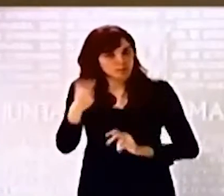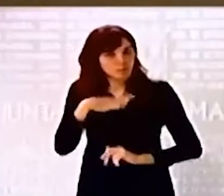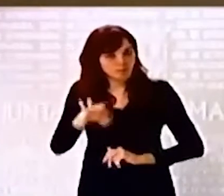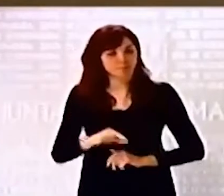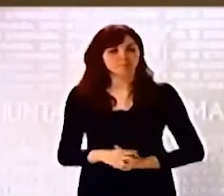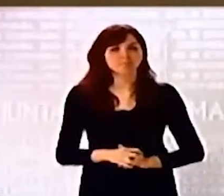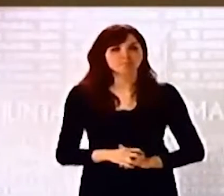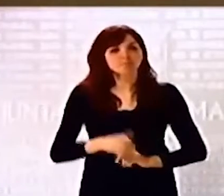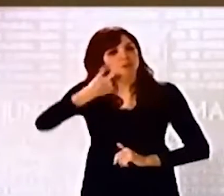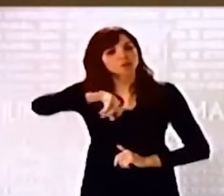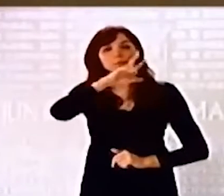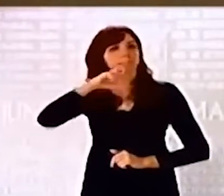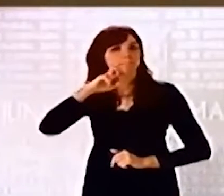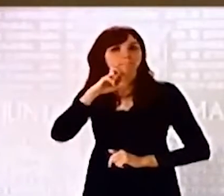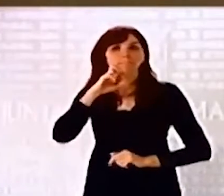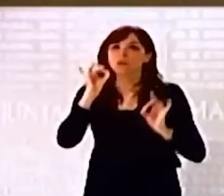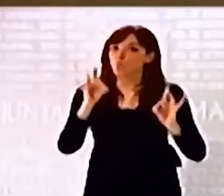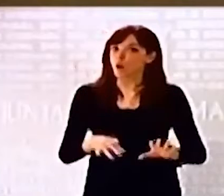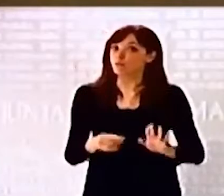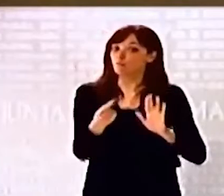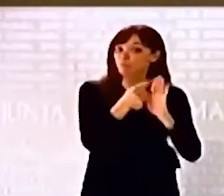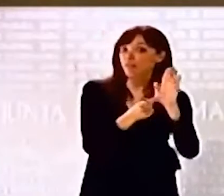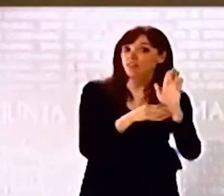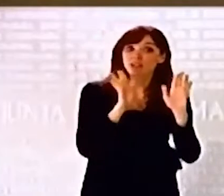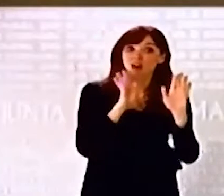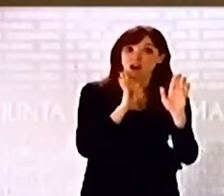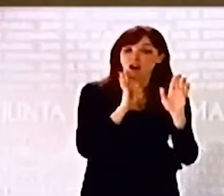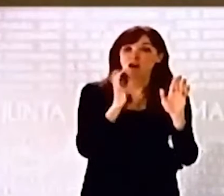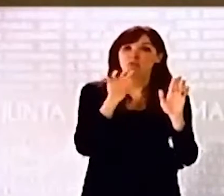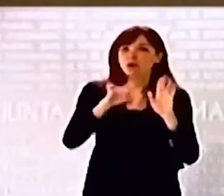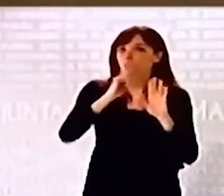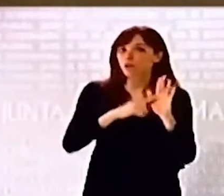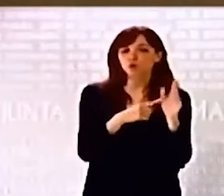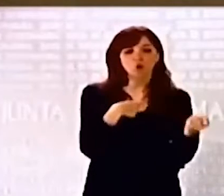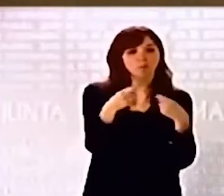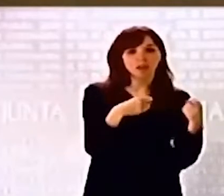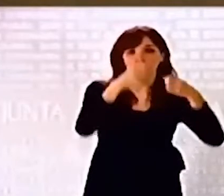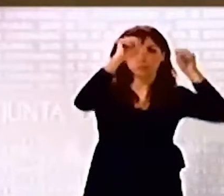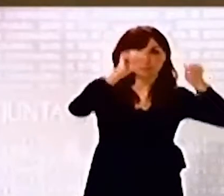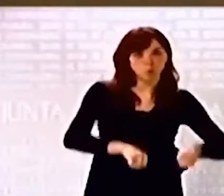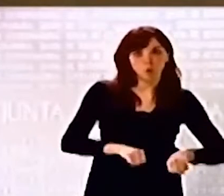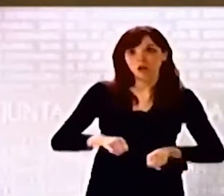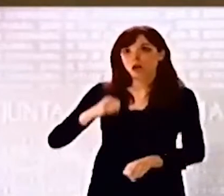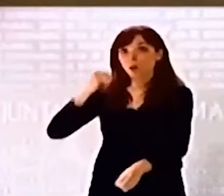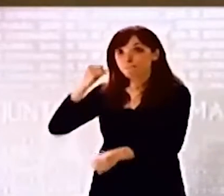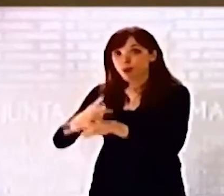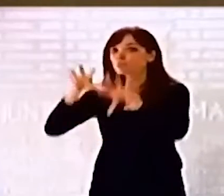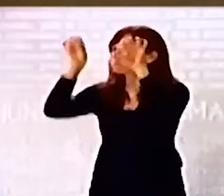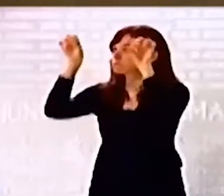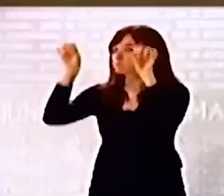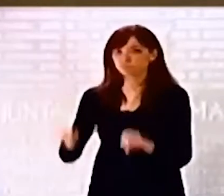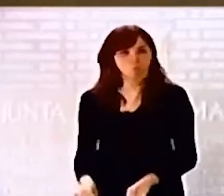¿Que vamos a mantener las medidas de cierre completo del comercio y de la hostelería al 100%